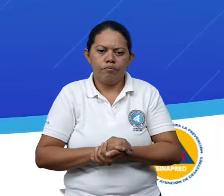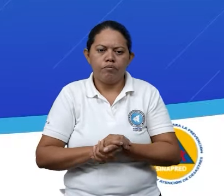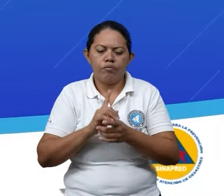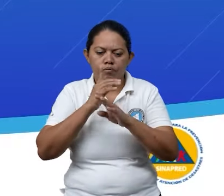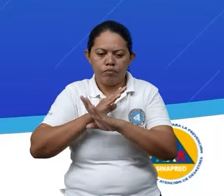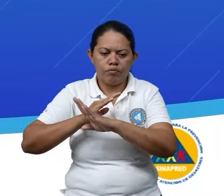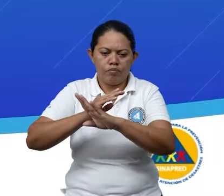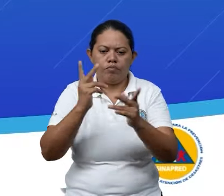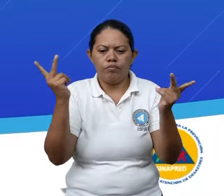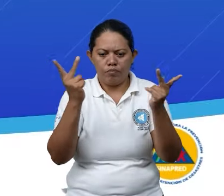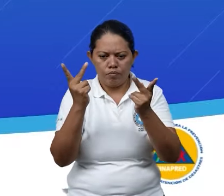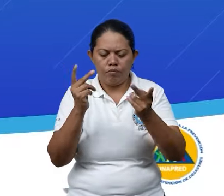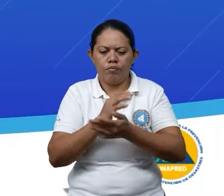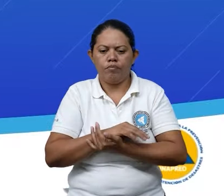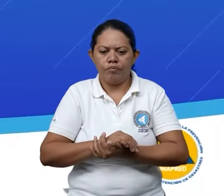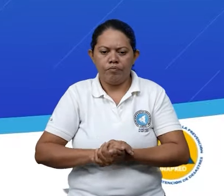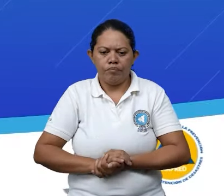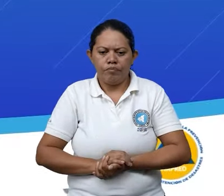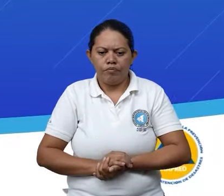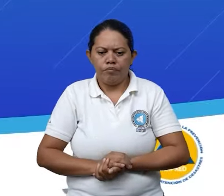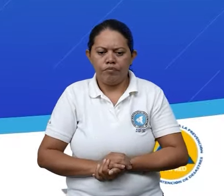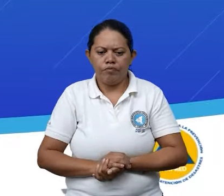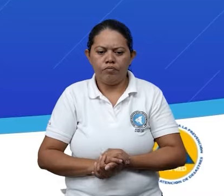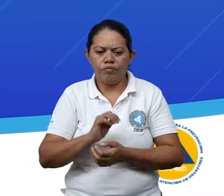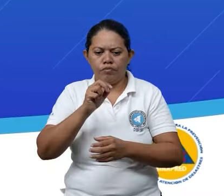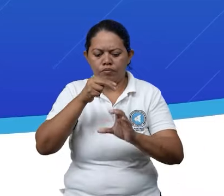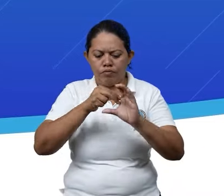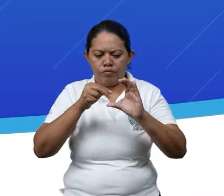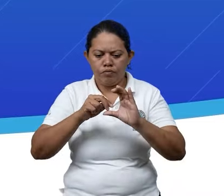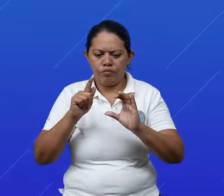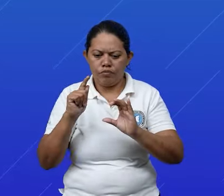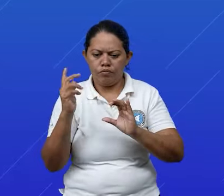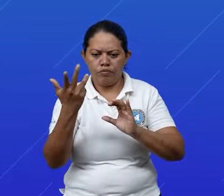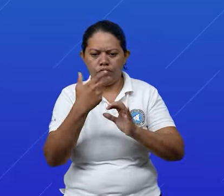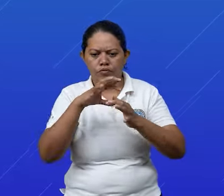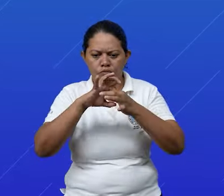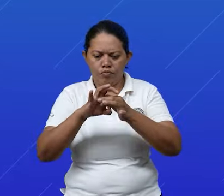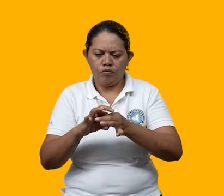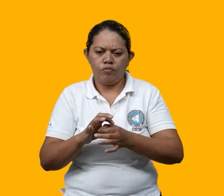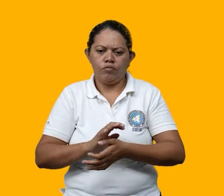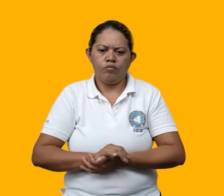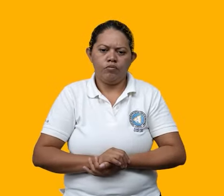Prevenir es vivir. Sinapred somos todos.